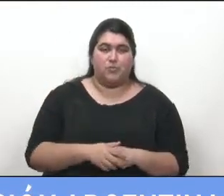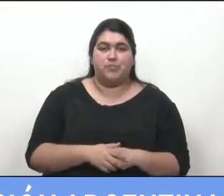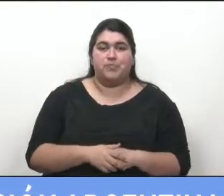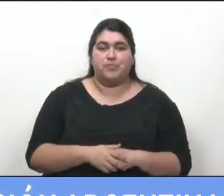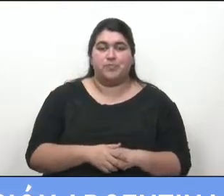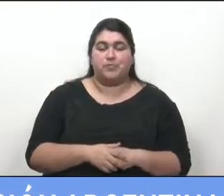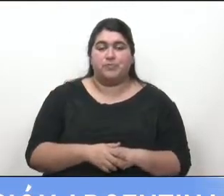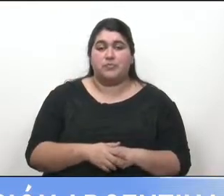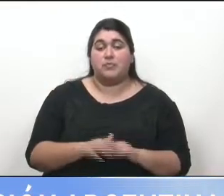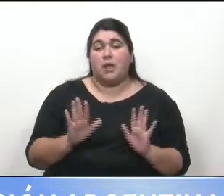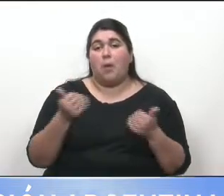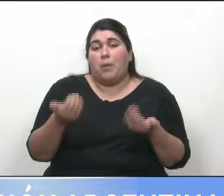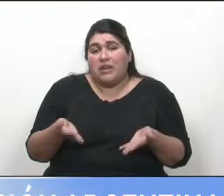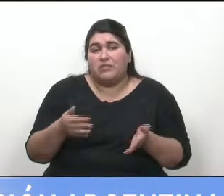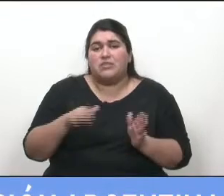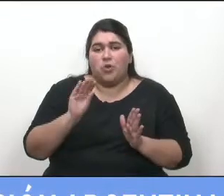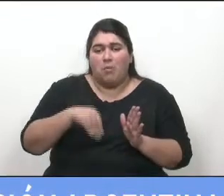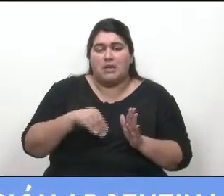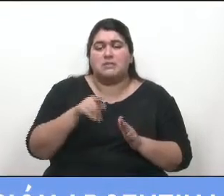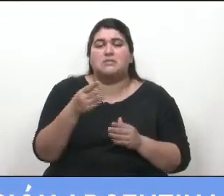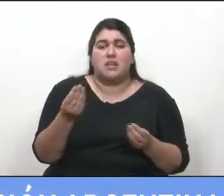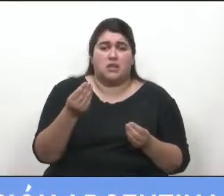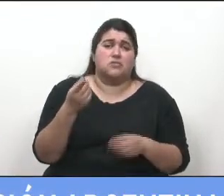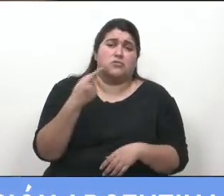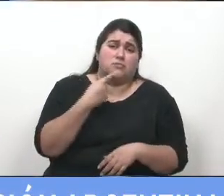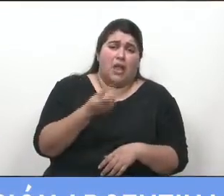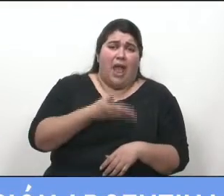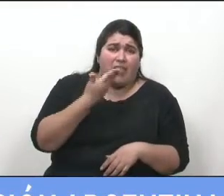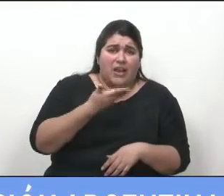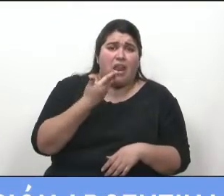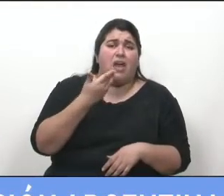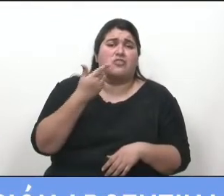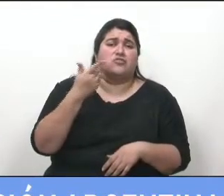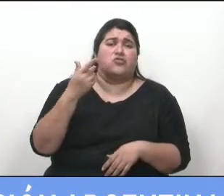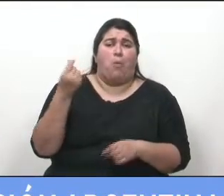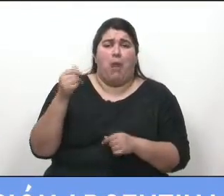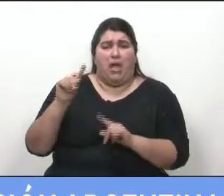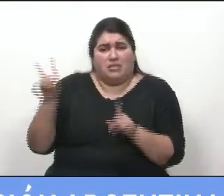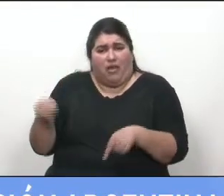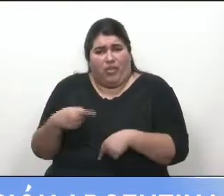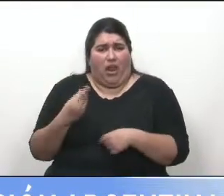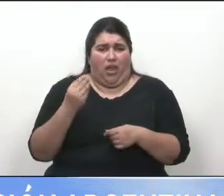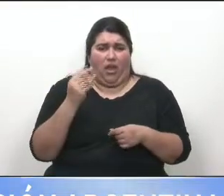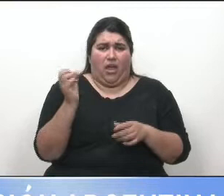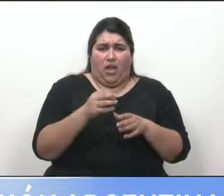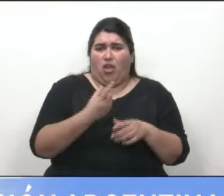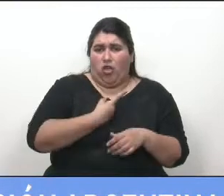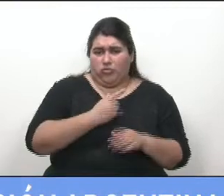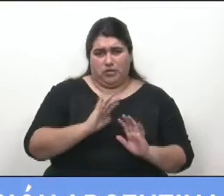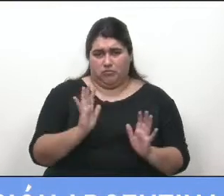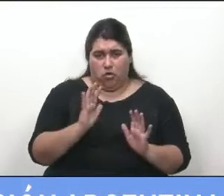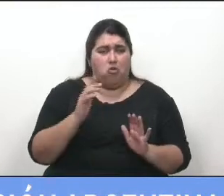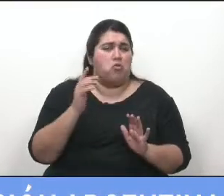Como beneficio además tendrán, no están obligados a declarar el origen de los fondos, quedan liberados de acciones civiles,